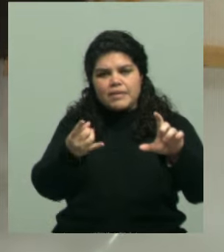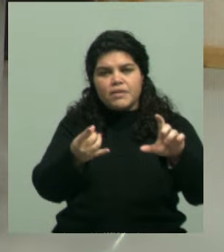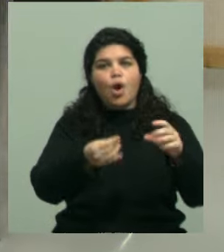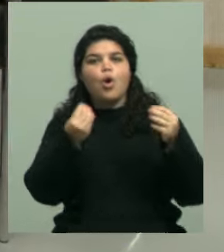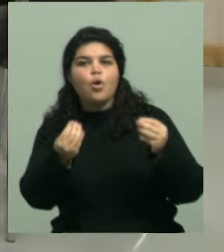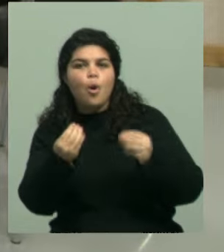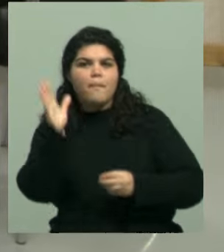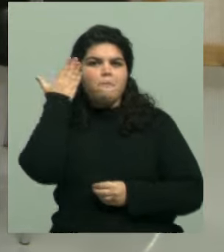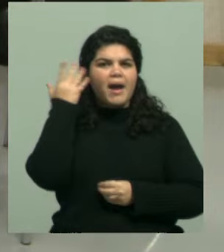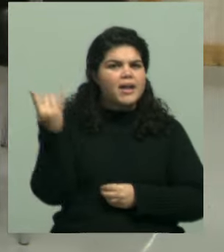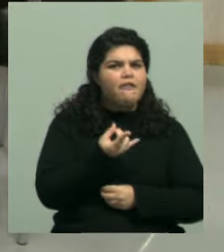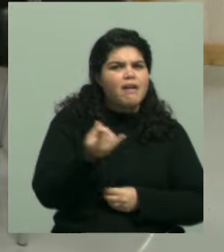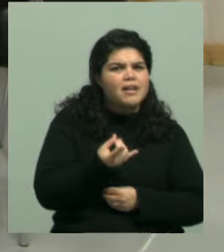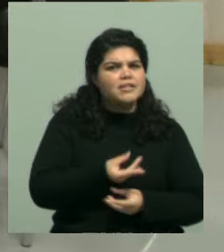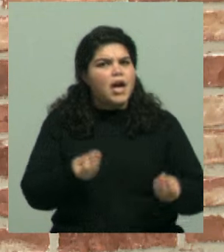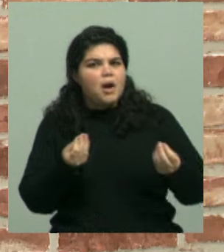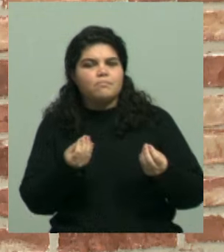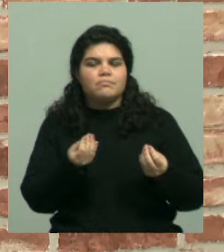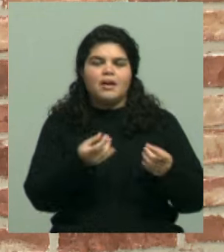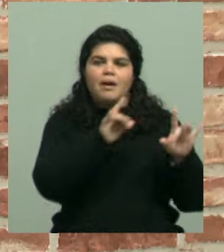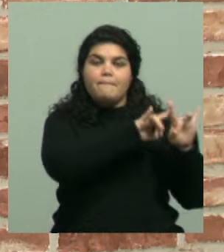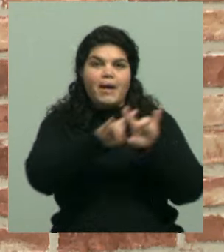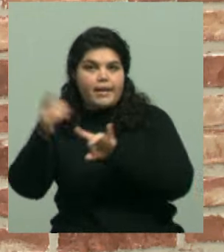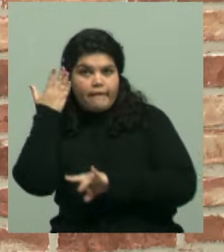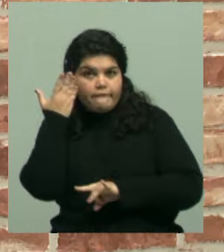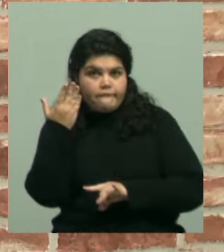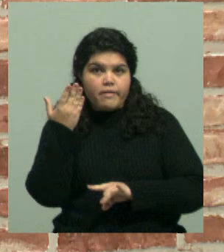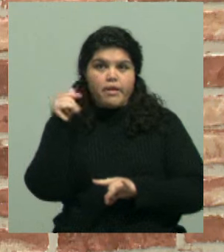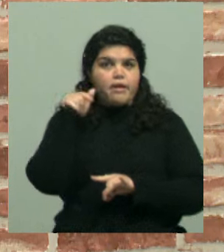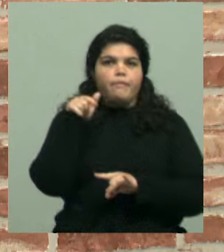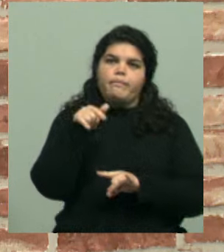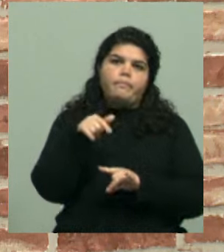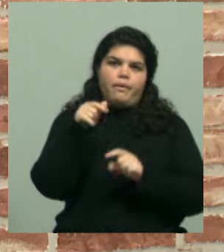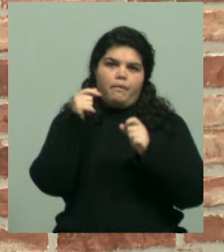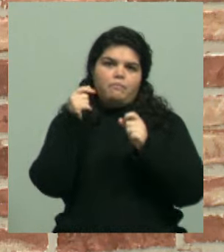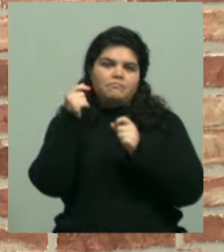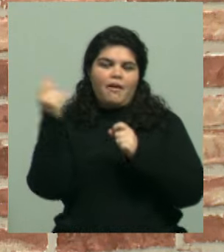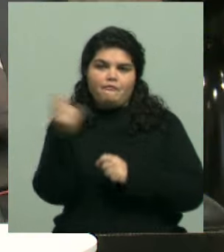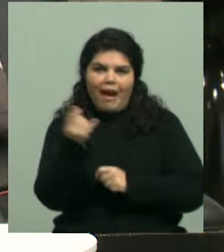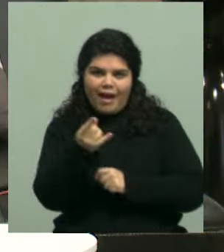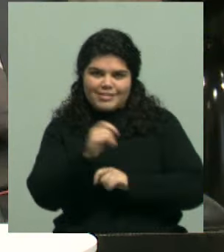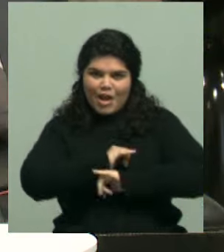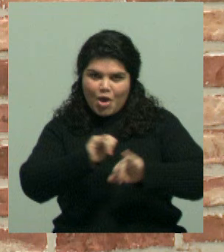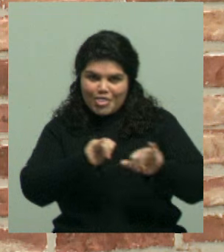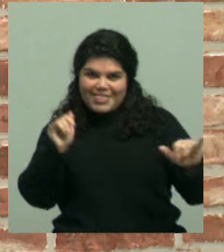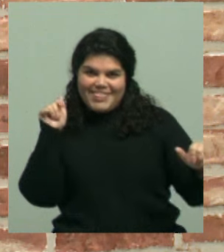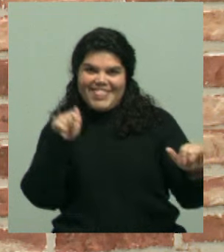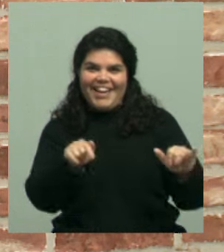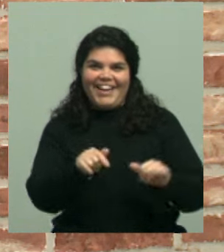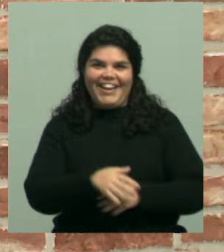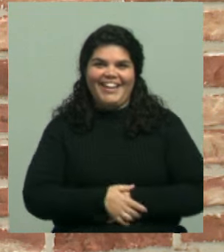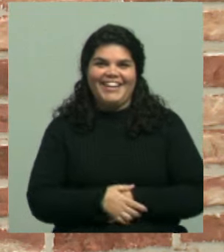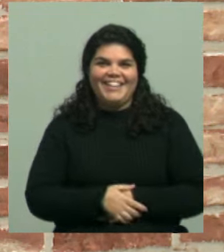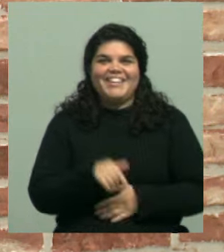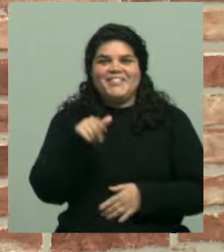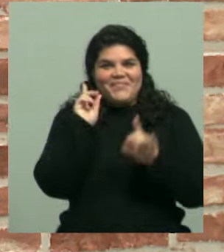famosas fake news que están de moda ahora. Y así es, Eli. ¿Cómo hacemos para darnos cuenta? Porque estamos ahí, es como uno ve algunas imágenes de